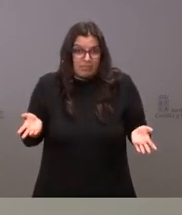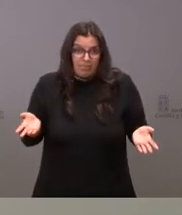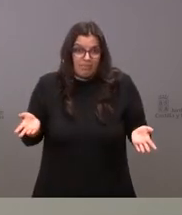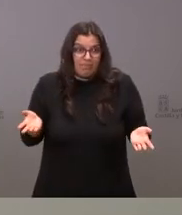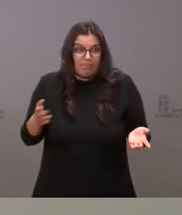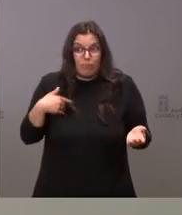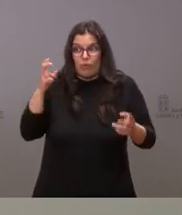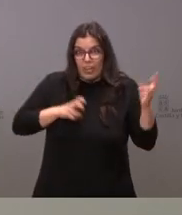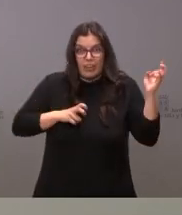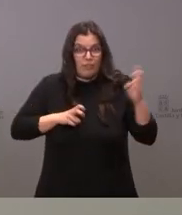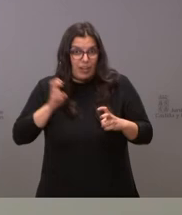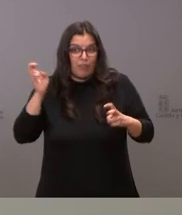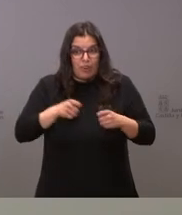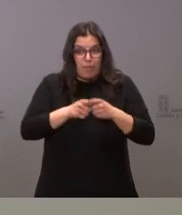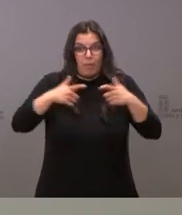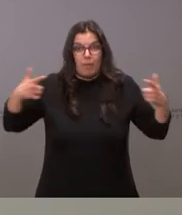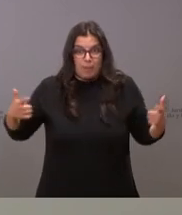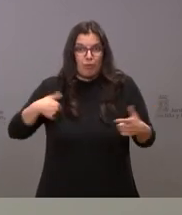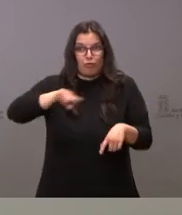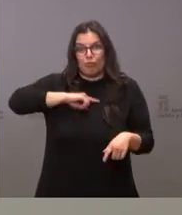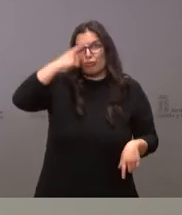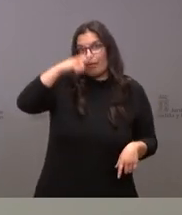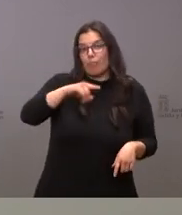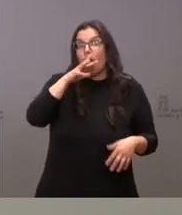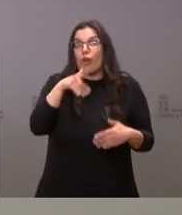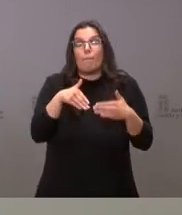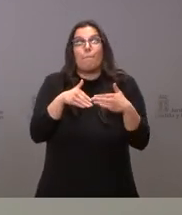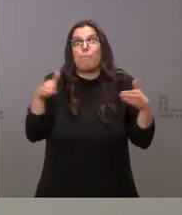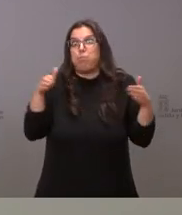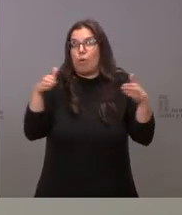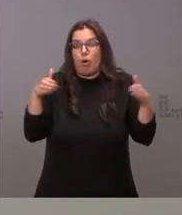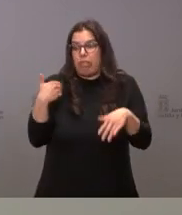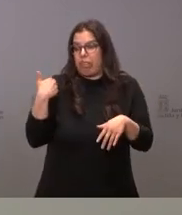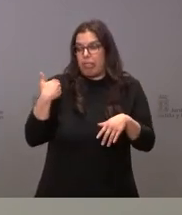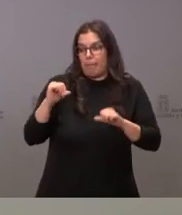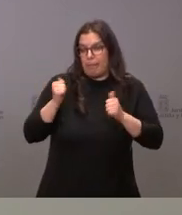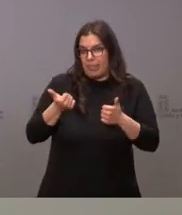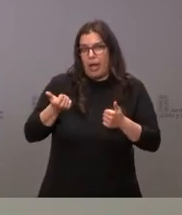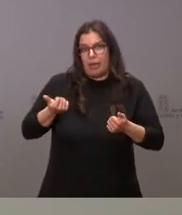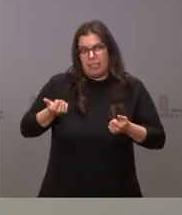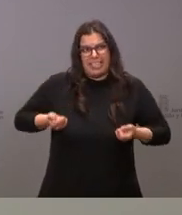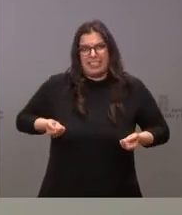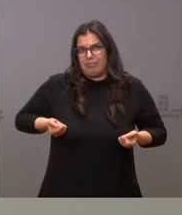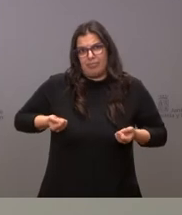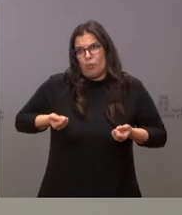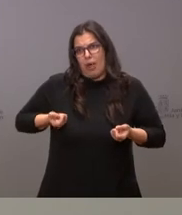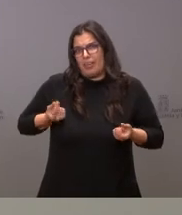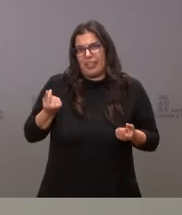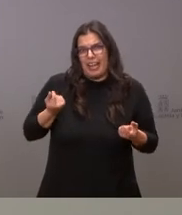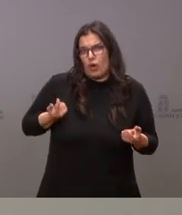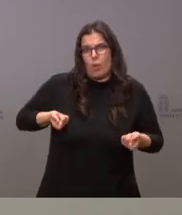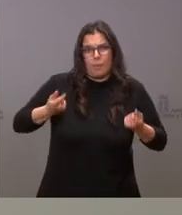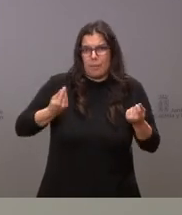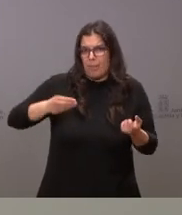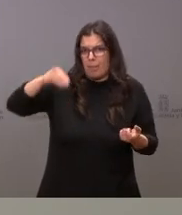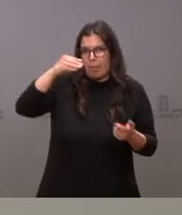porque somos muy conscientes de que lo que estamos haciendo es iniciar el procedimiento y va a tener un coste mucho mayor en el futuro por eso nosotros una